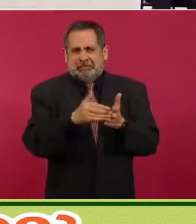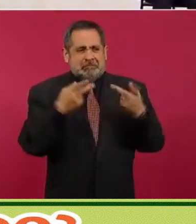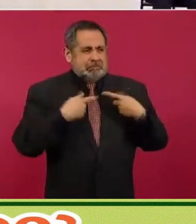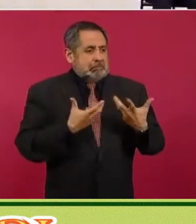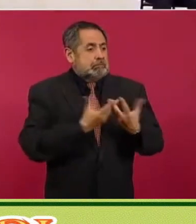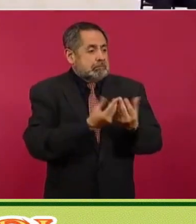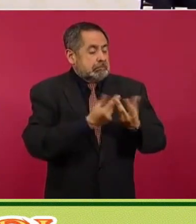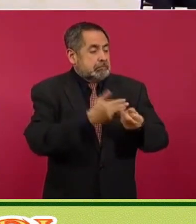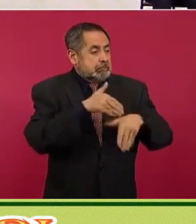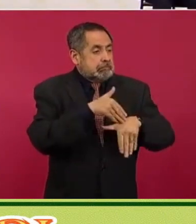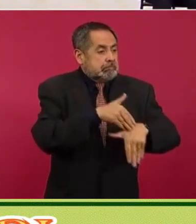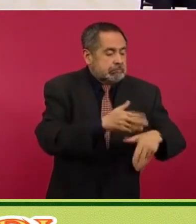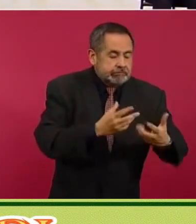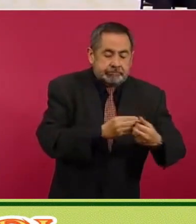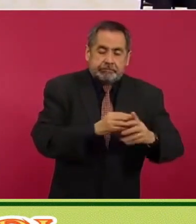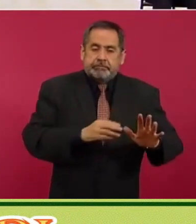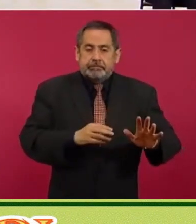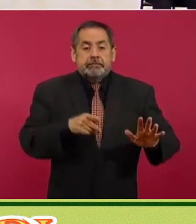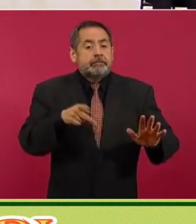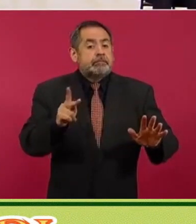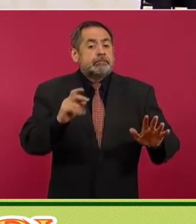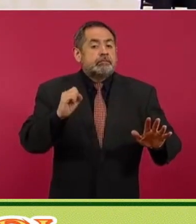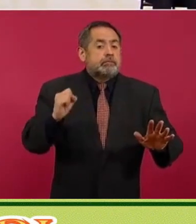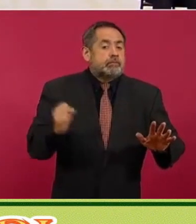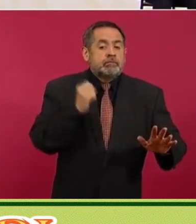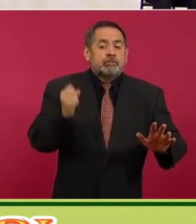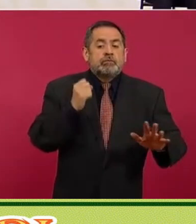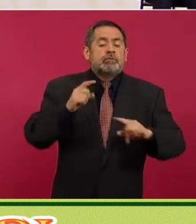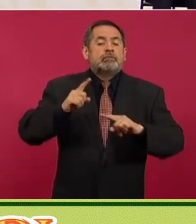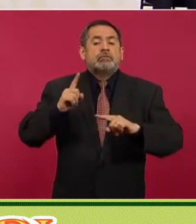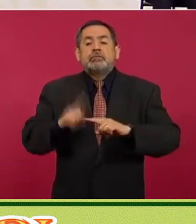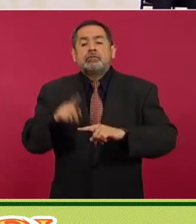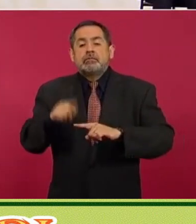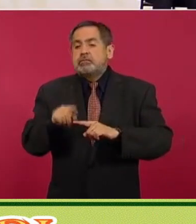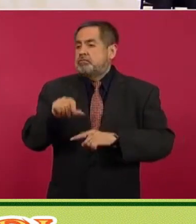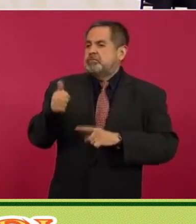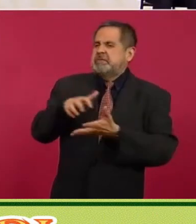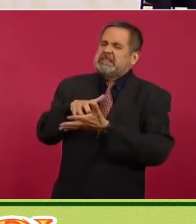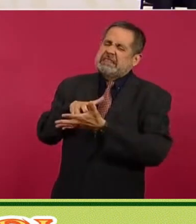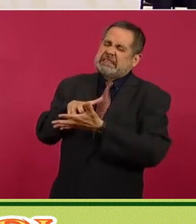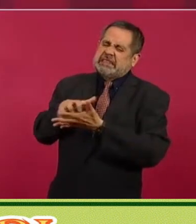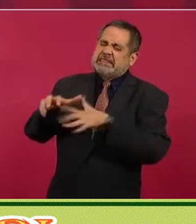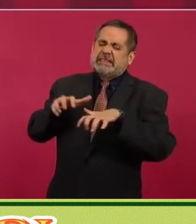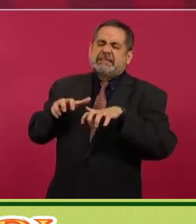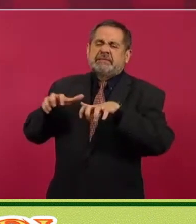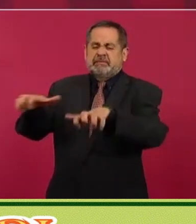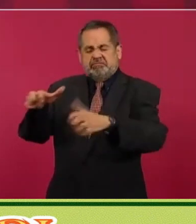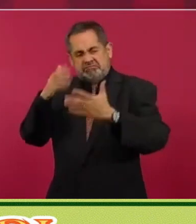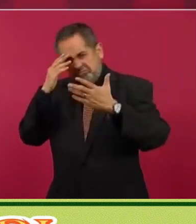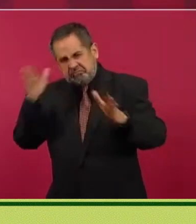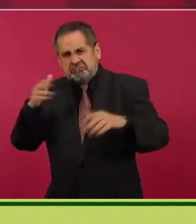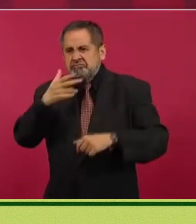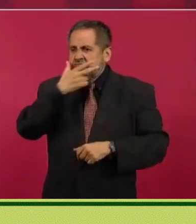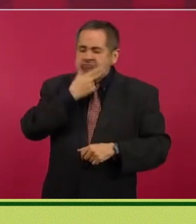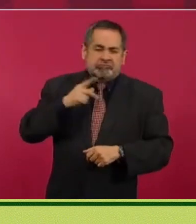más que afortunadamente hay otros ciudadanos,